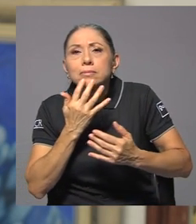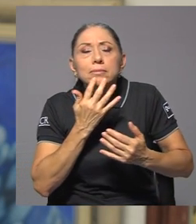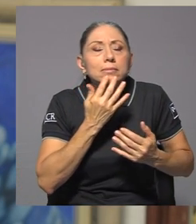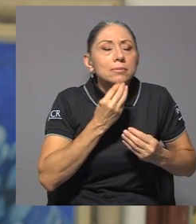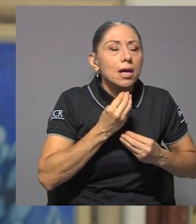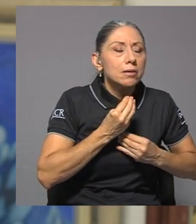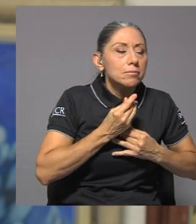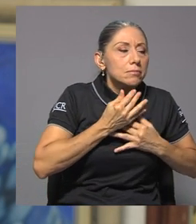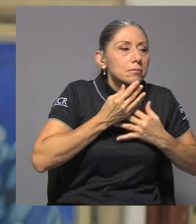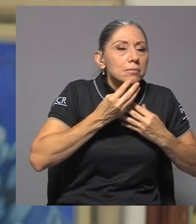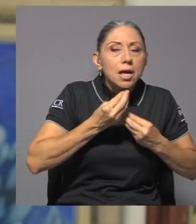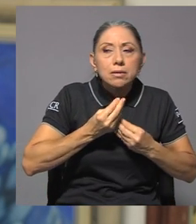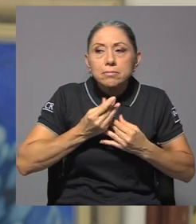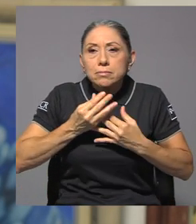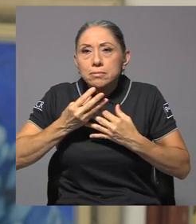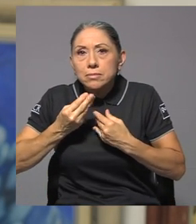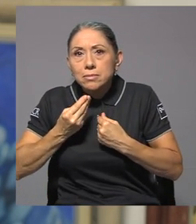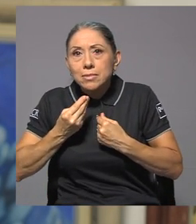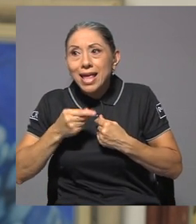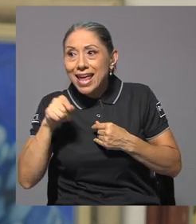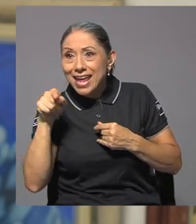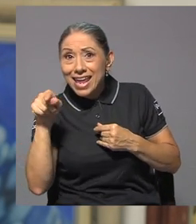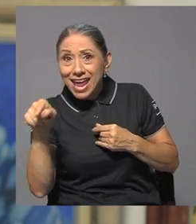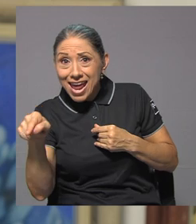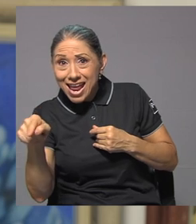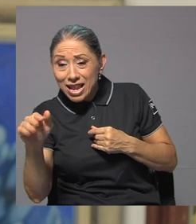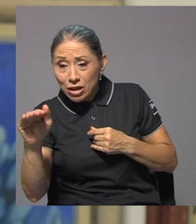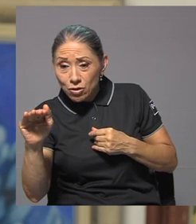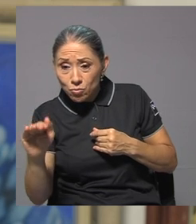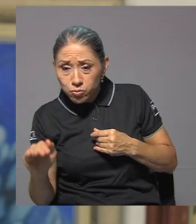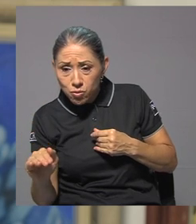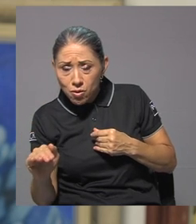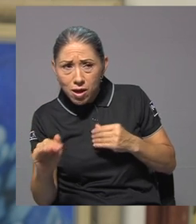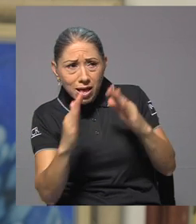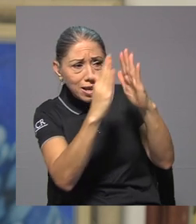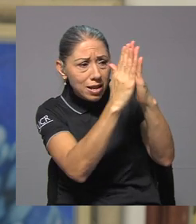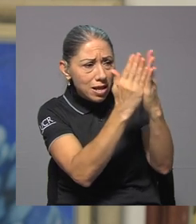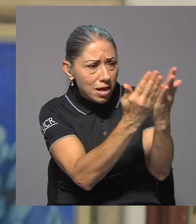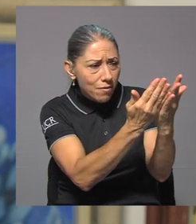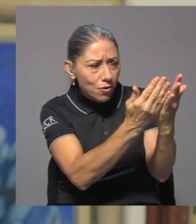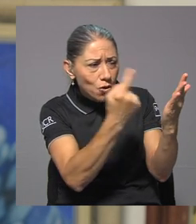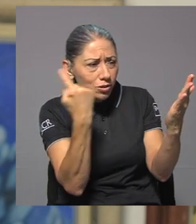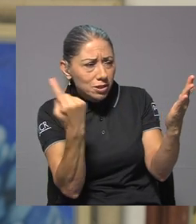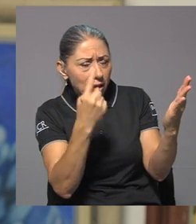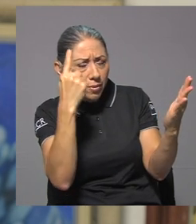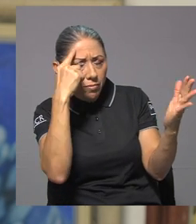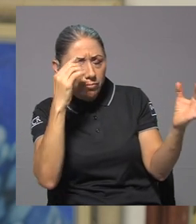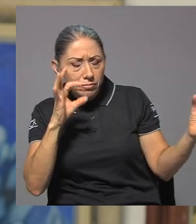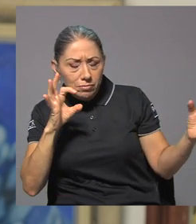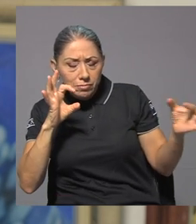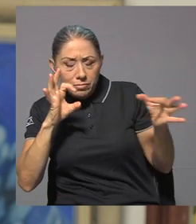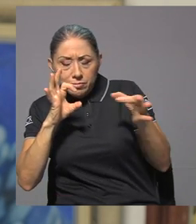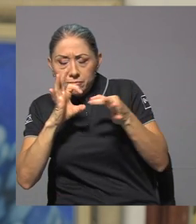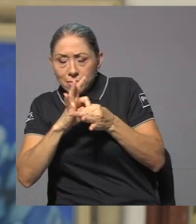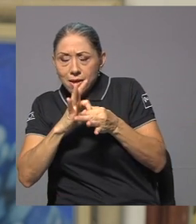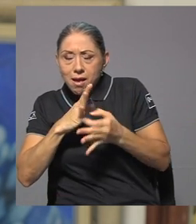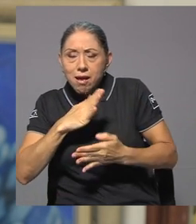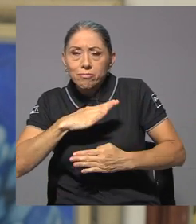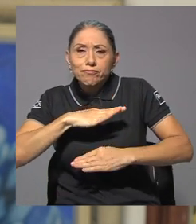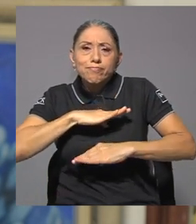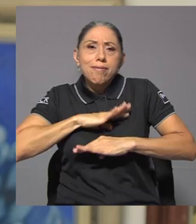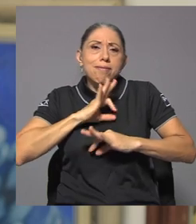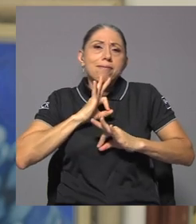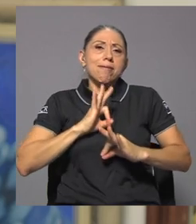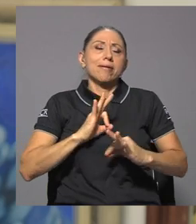aromas, de tal manera que se asocie el libro durante toda la vida con ese acto placentero